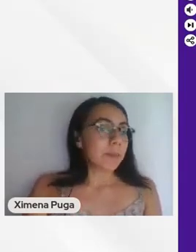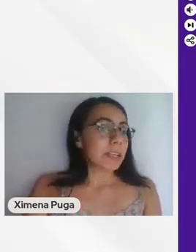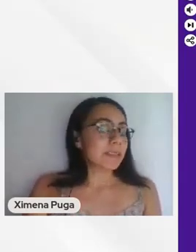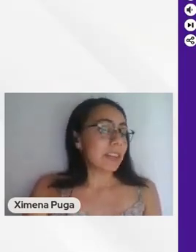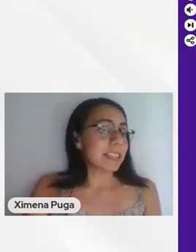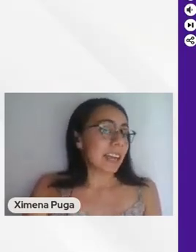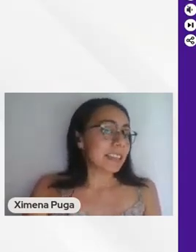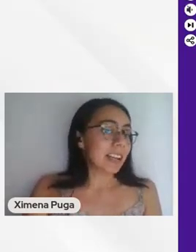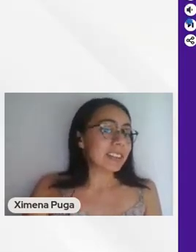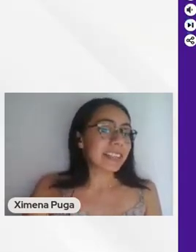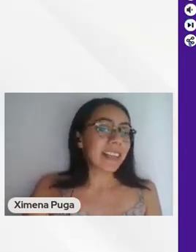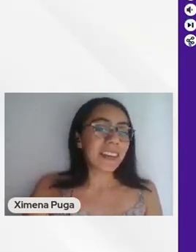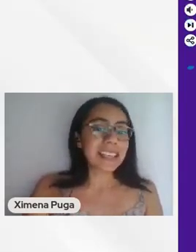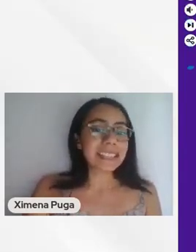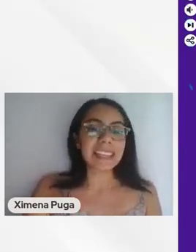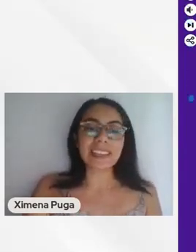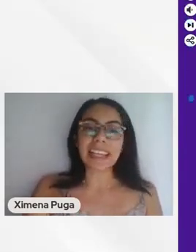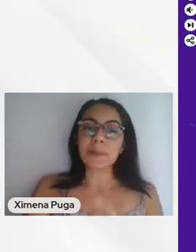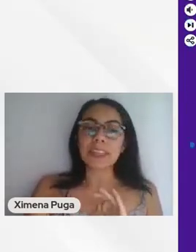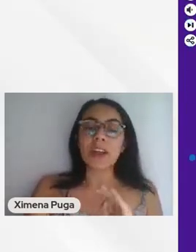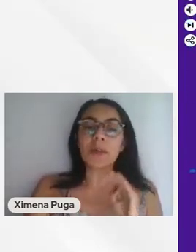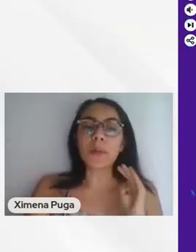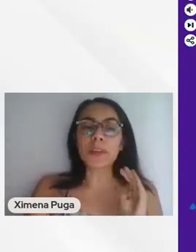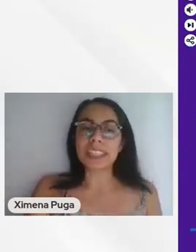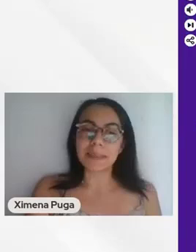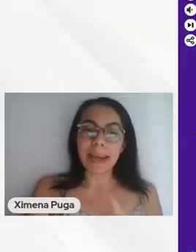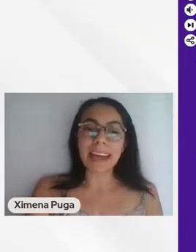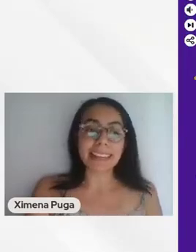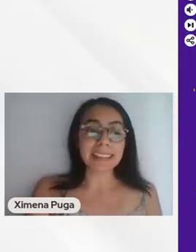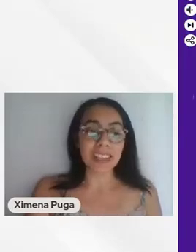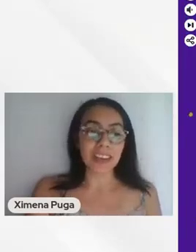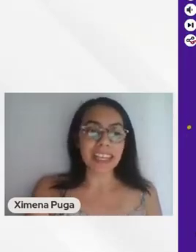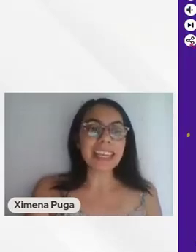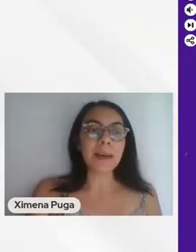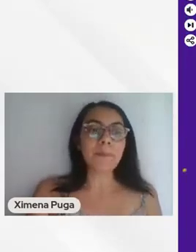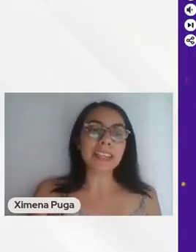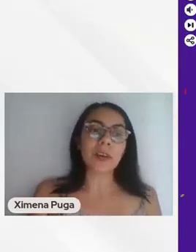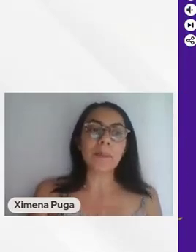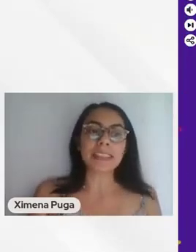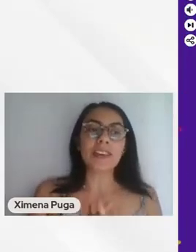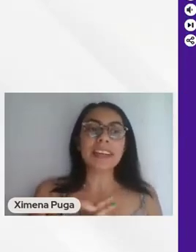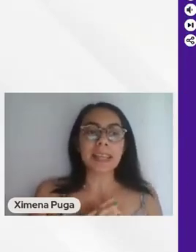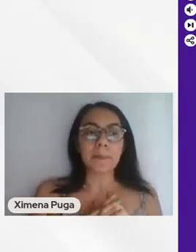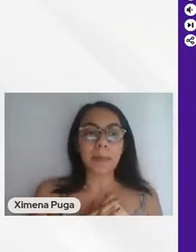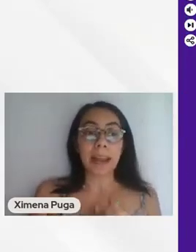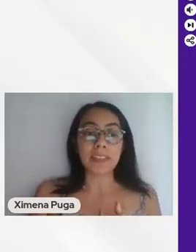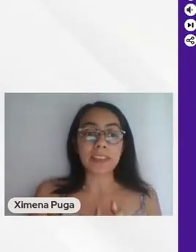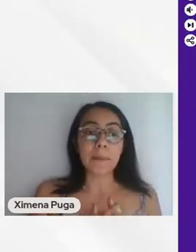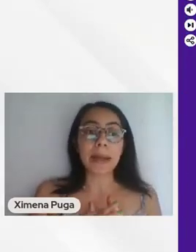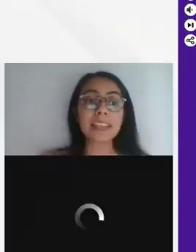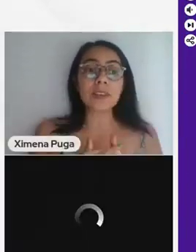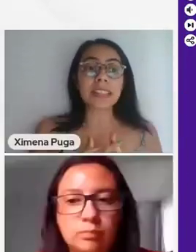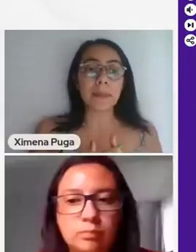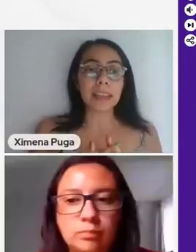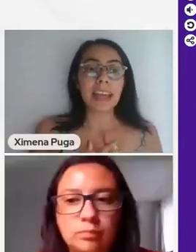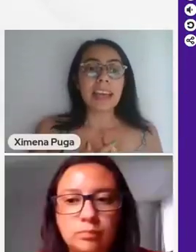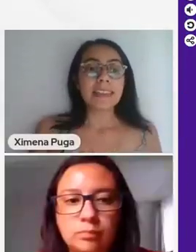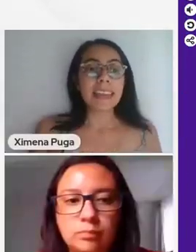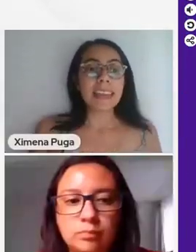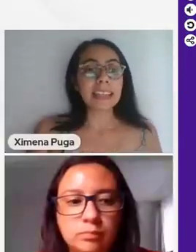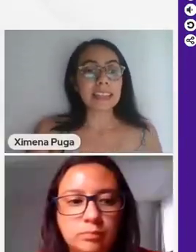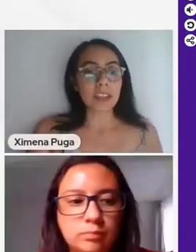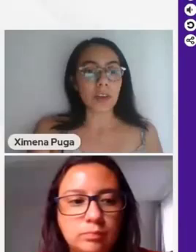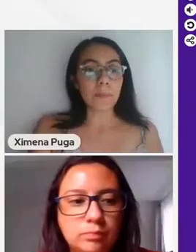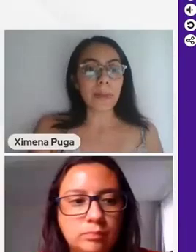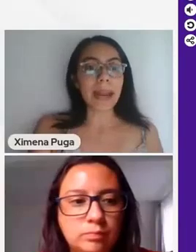Y pues, felicidades a los ganadores. Se nota que pusieron muchísima atención y que paso a paso están preparándose para su examen